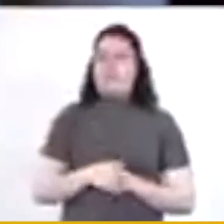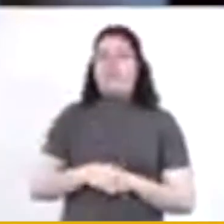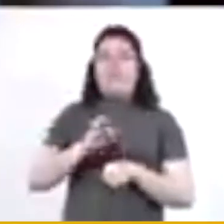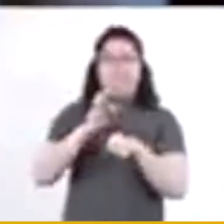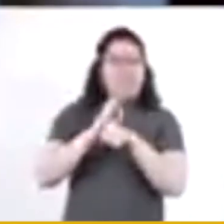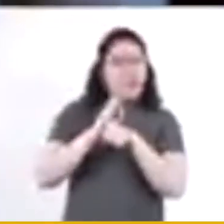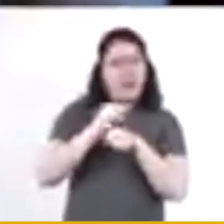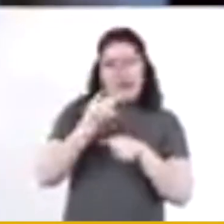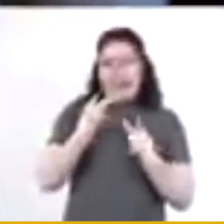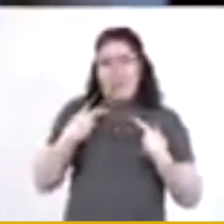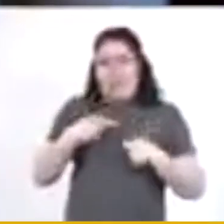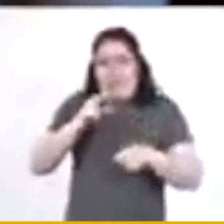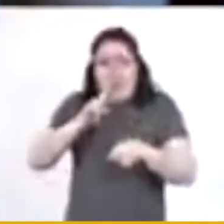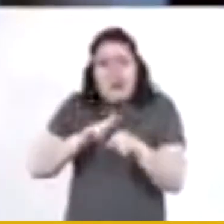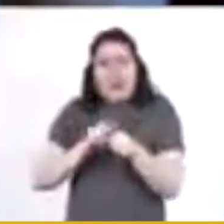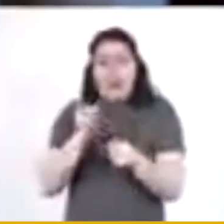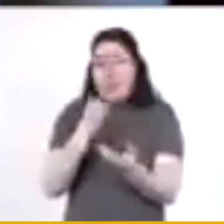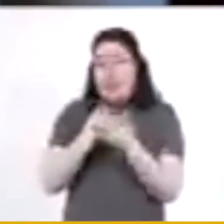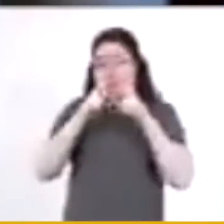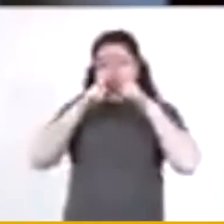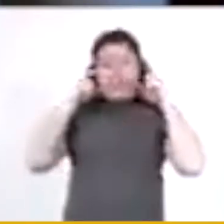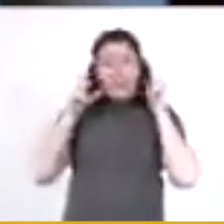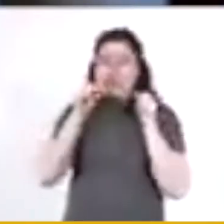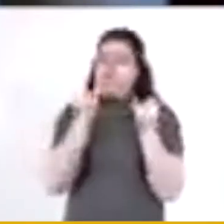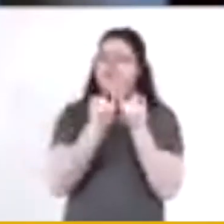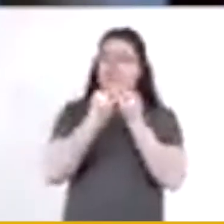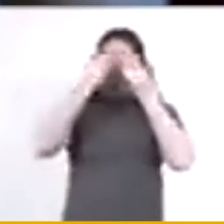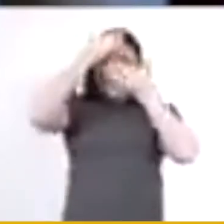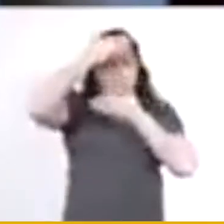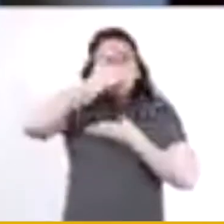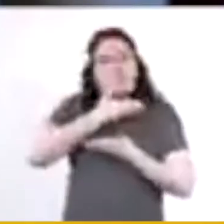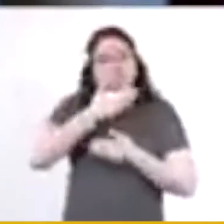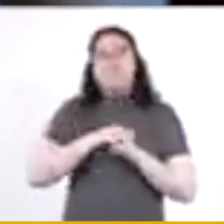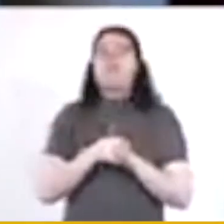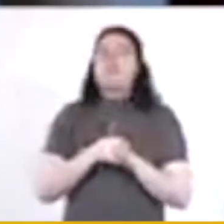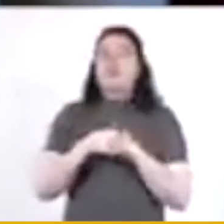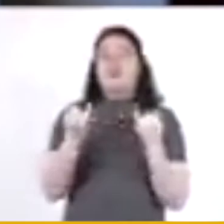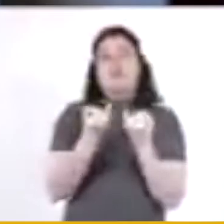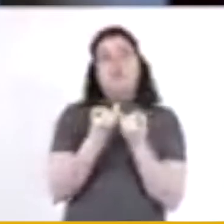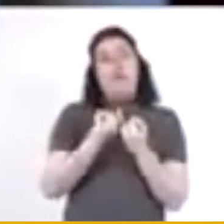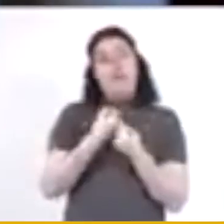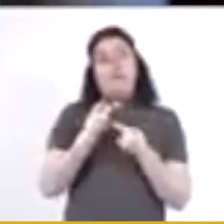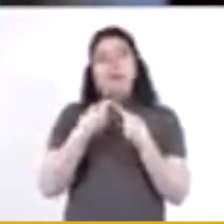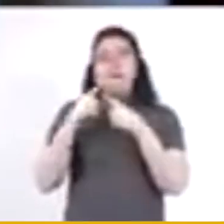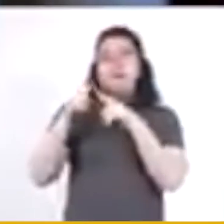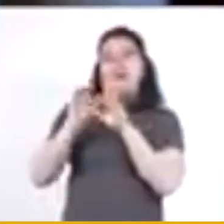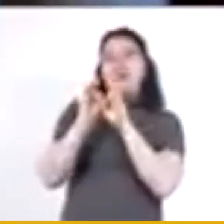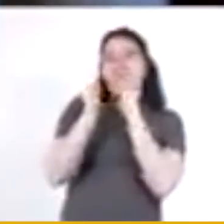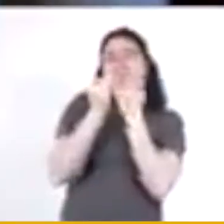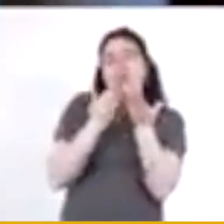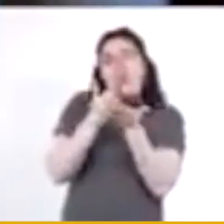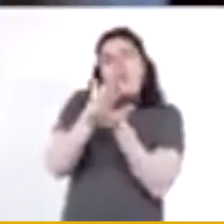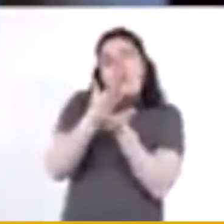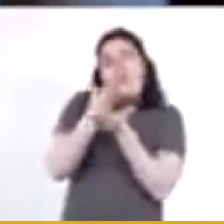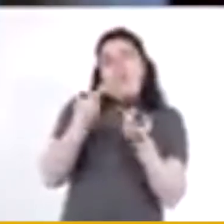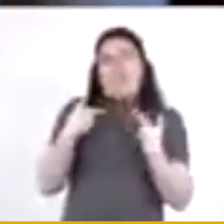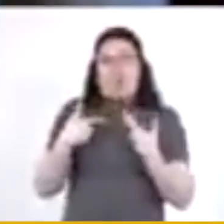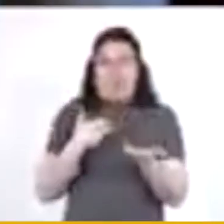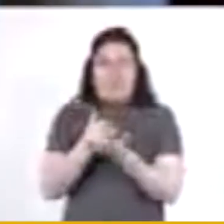personal. No solamente los cubrebocas, sino careta protectora, además de filtros sanitarios.